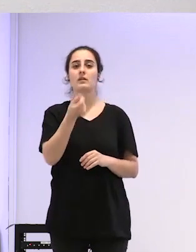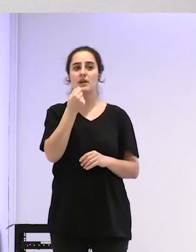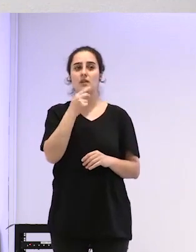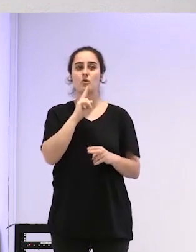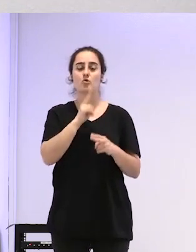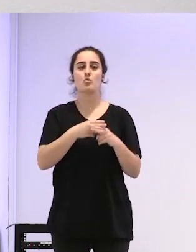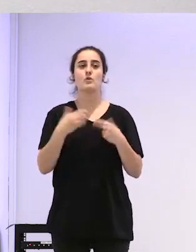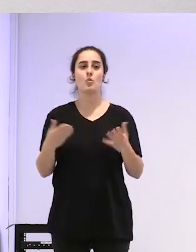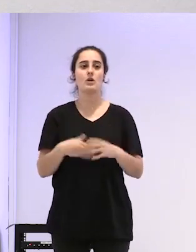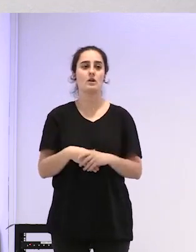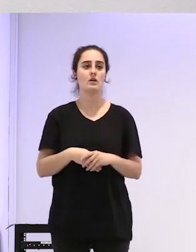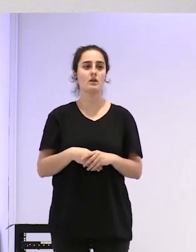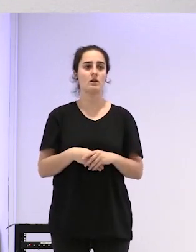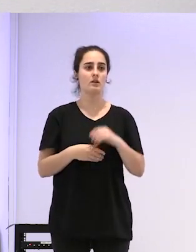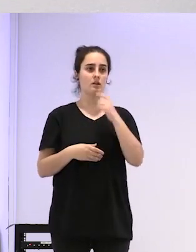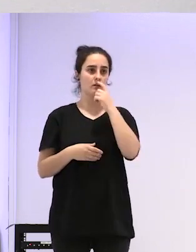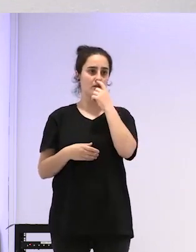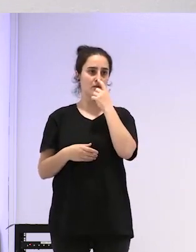bicalutamida